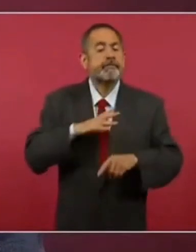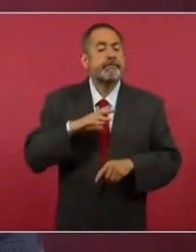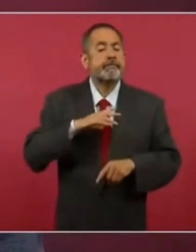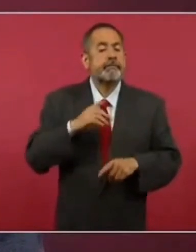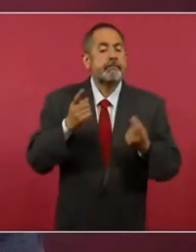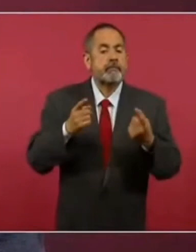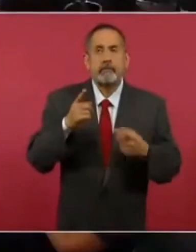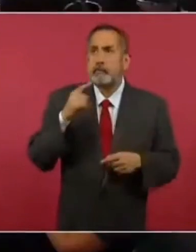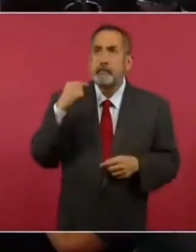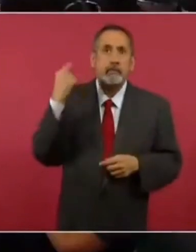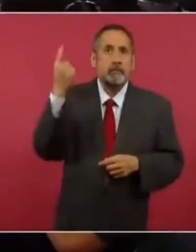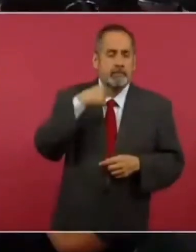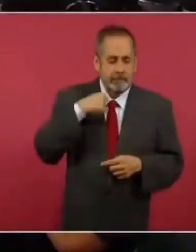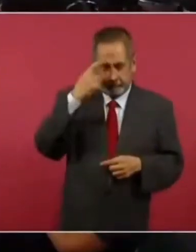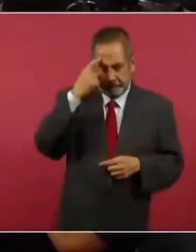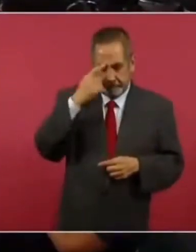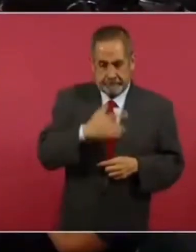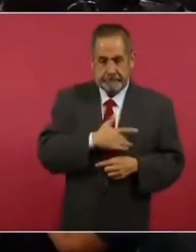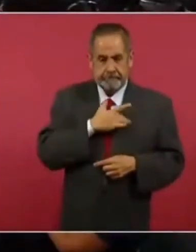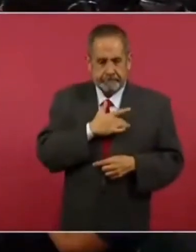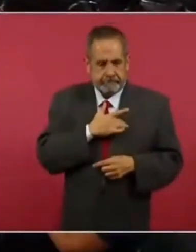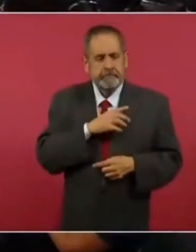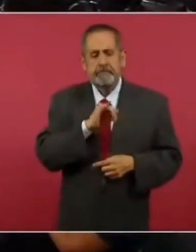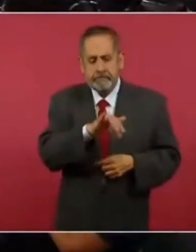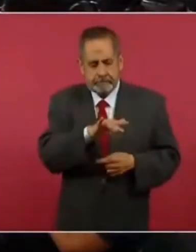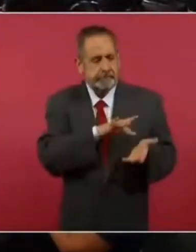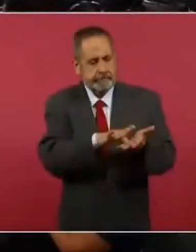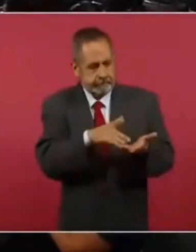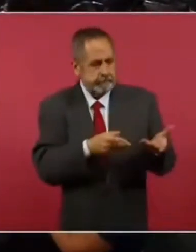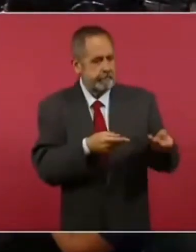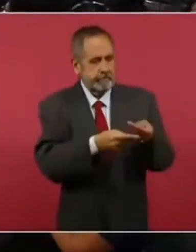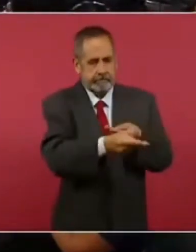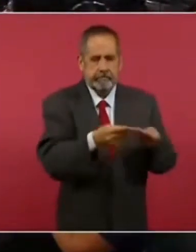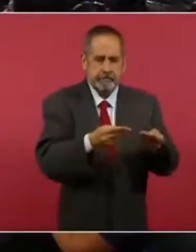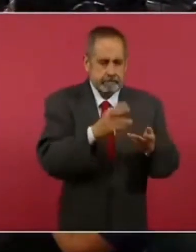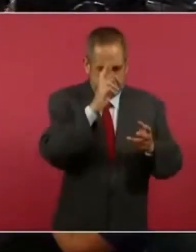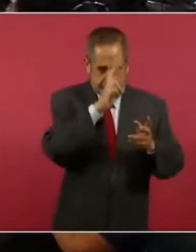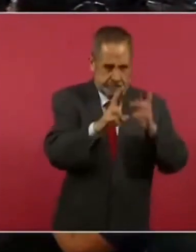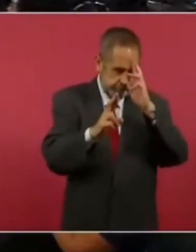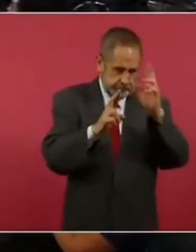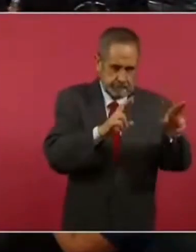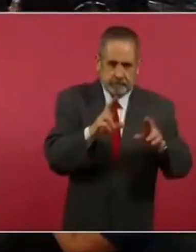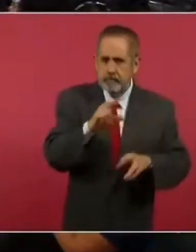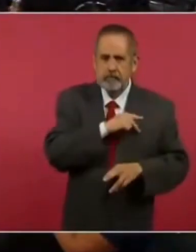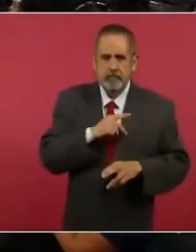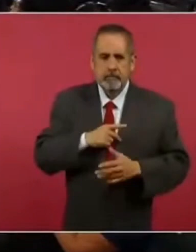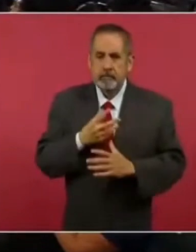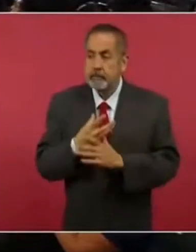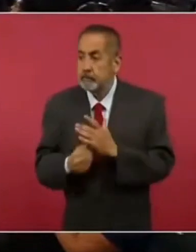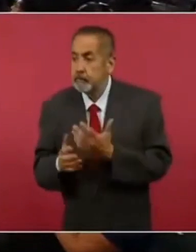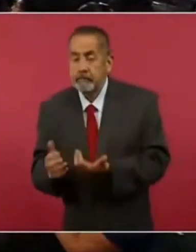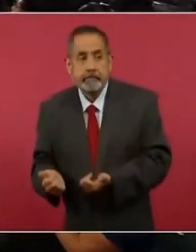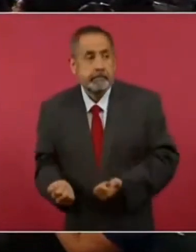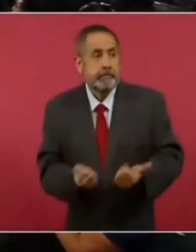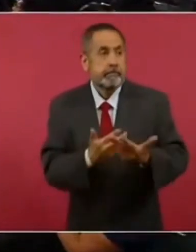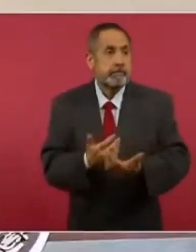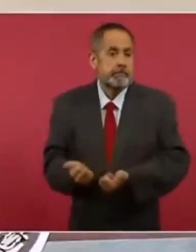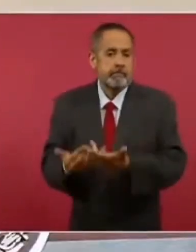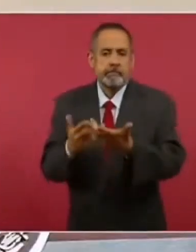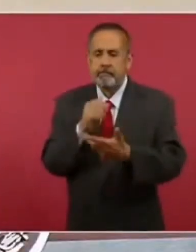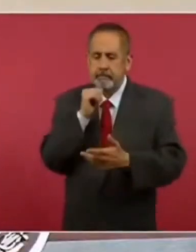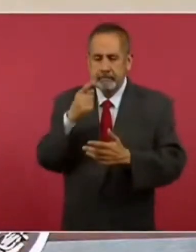conciencia de los países de colaborar en el tema del tráfico ilícito para la